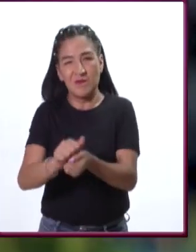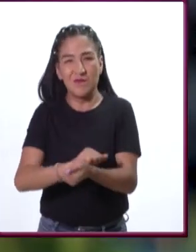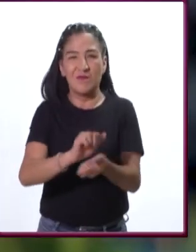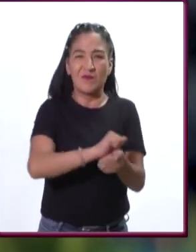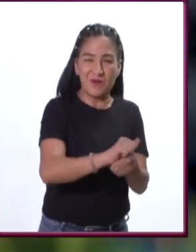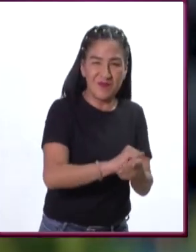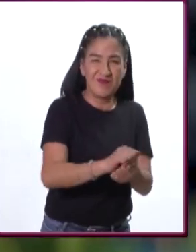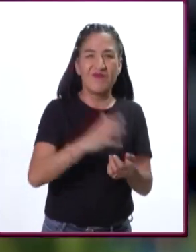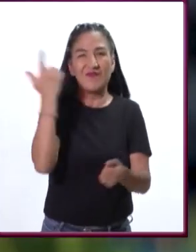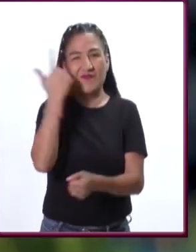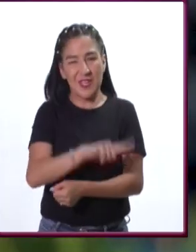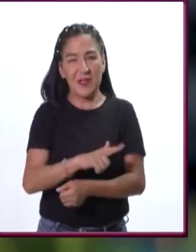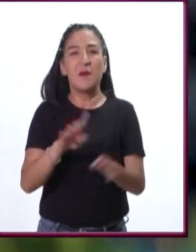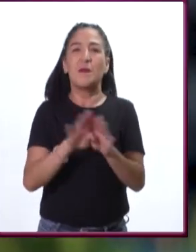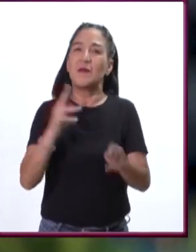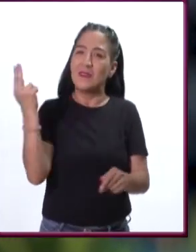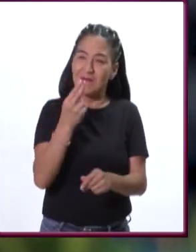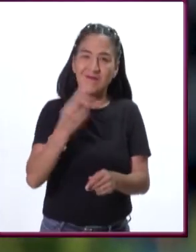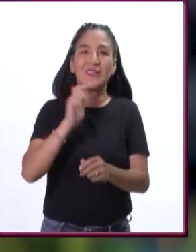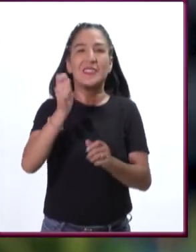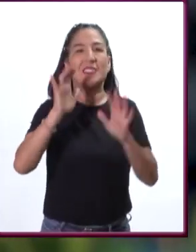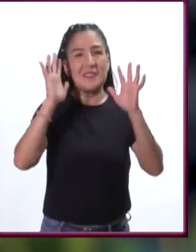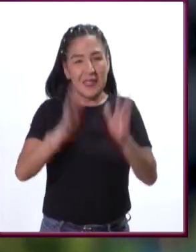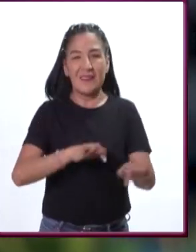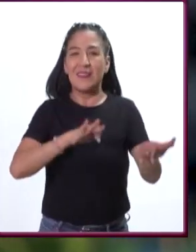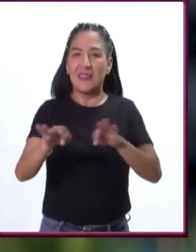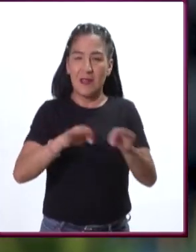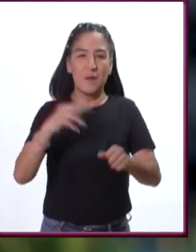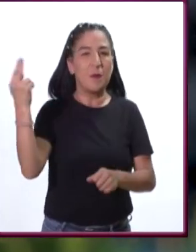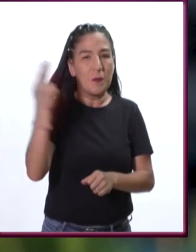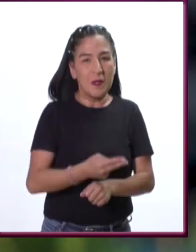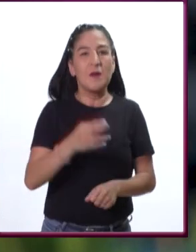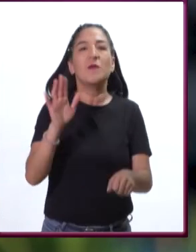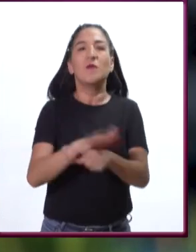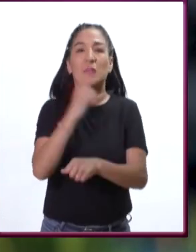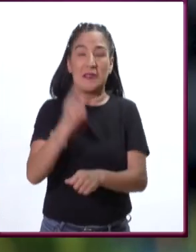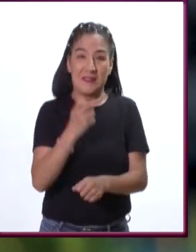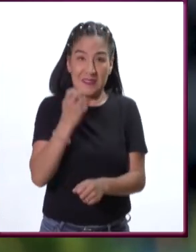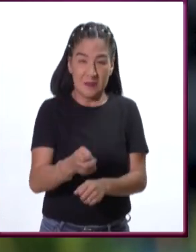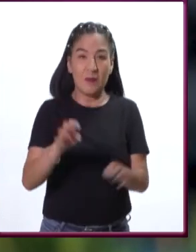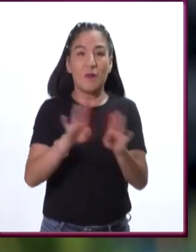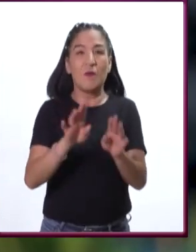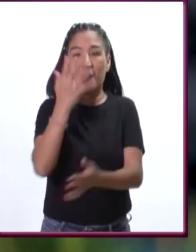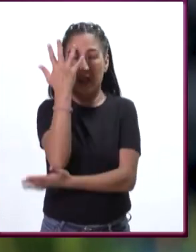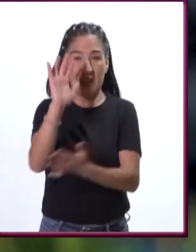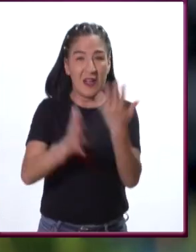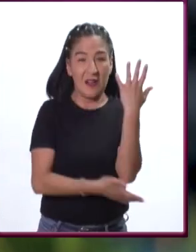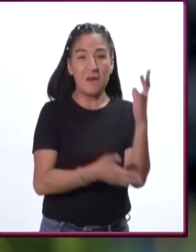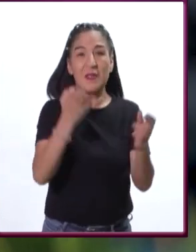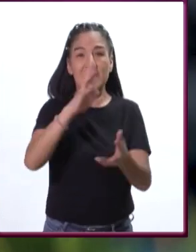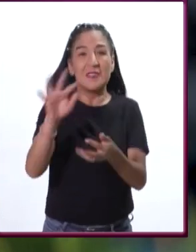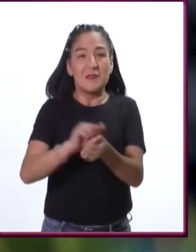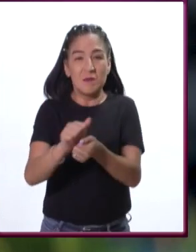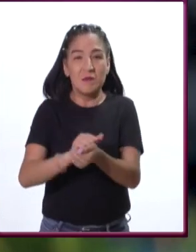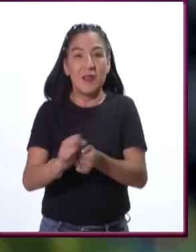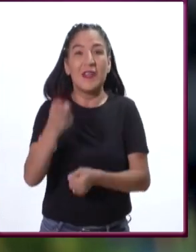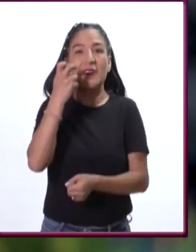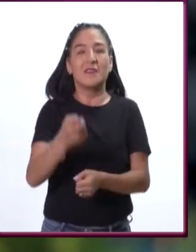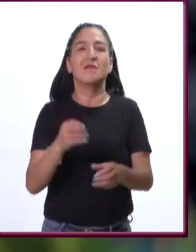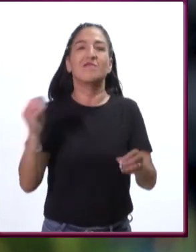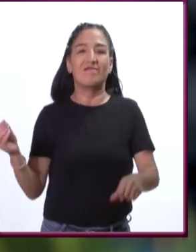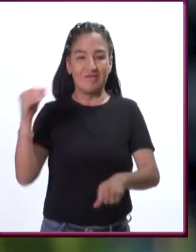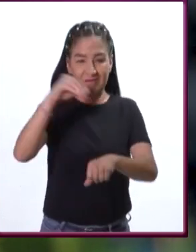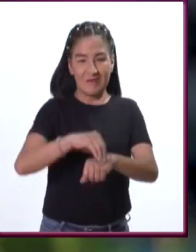Y debemos actuar con urgencia. El 50% de todos los árboles del mundo han desaparecido desde el comienzo de la